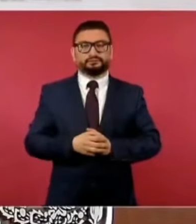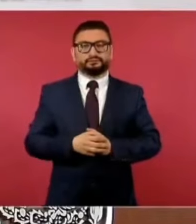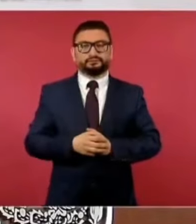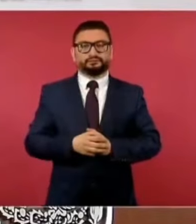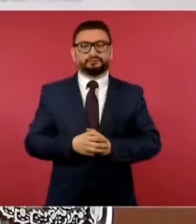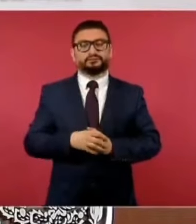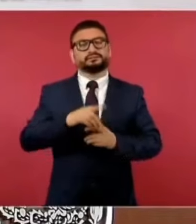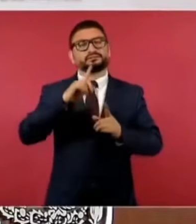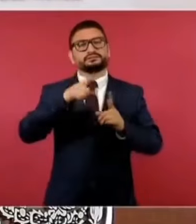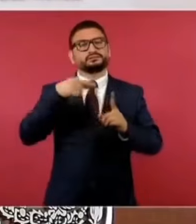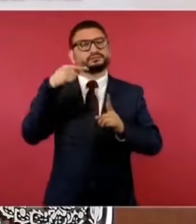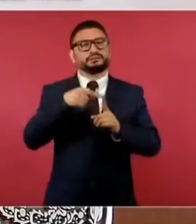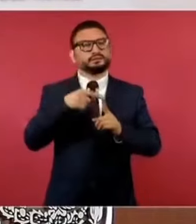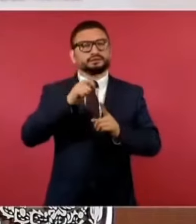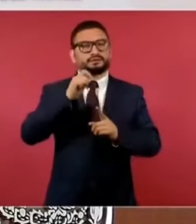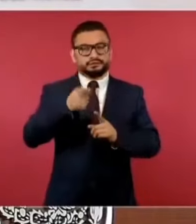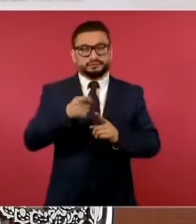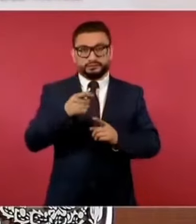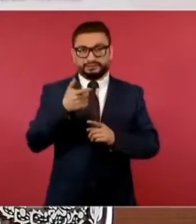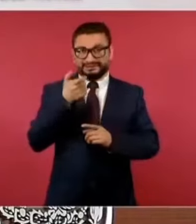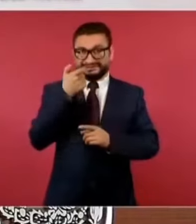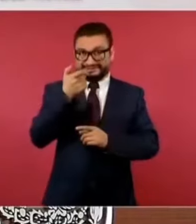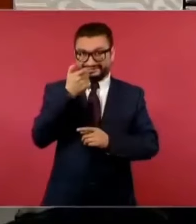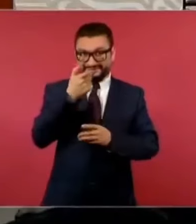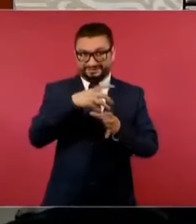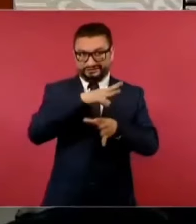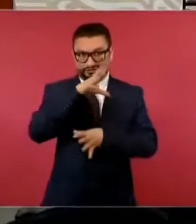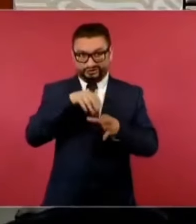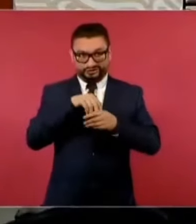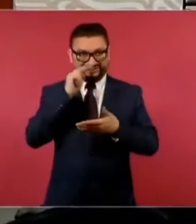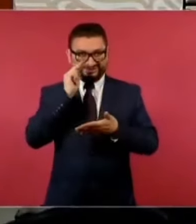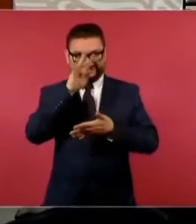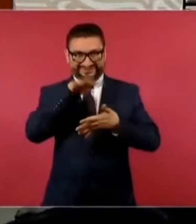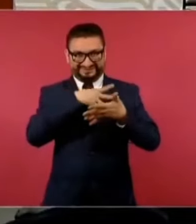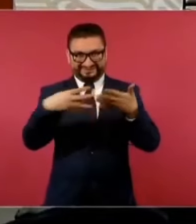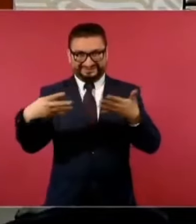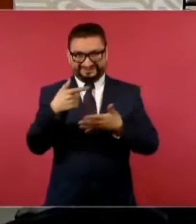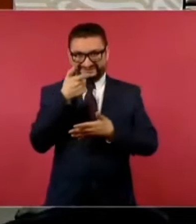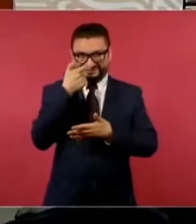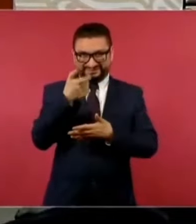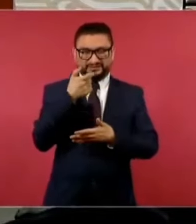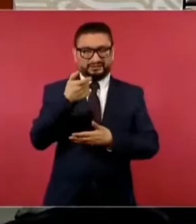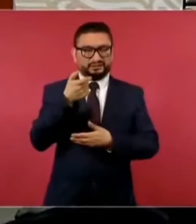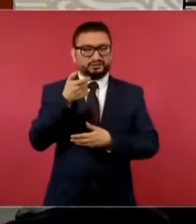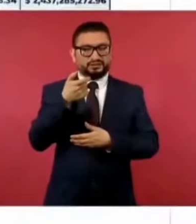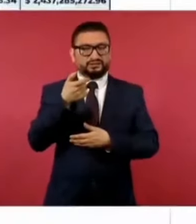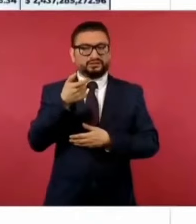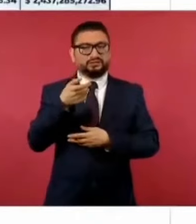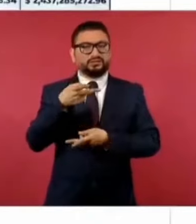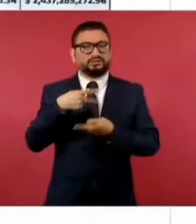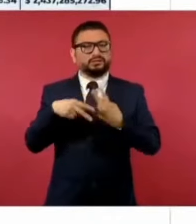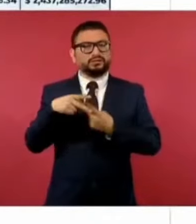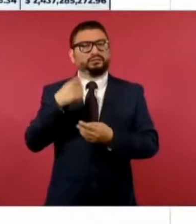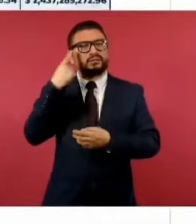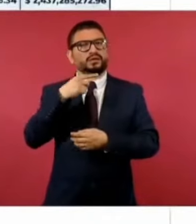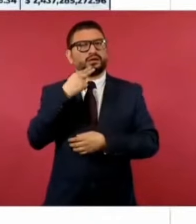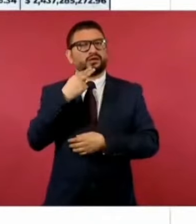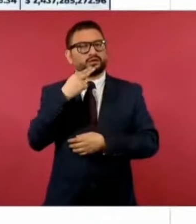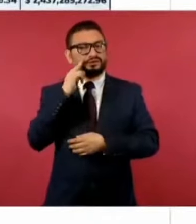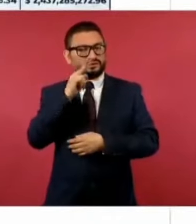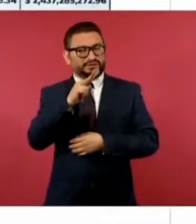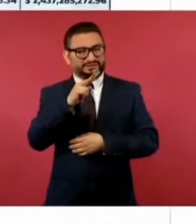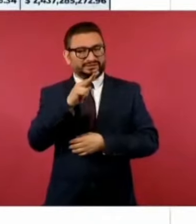que todo este dinero que vimos ahí, que viene de… ya sabemos para qué se usa